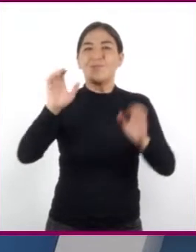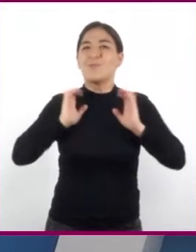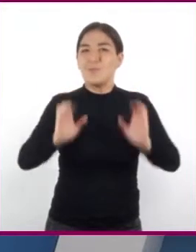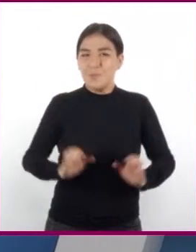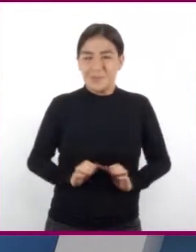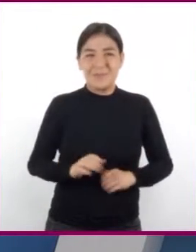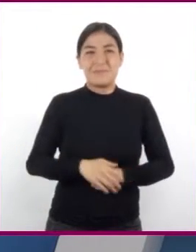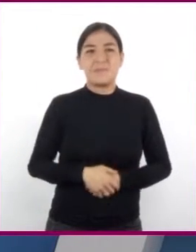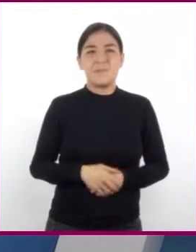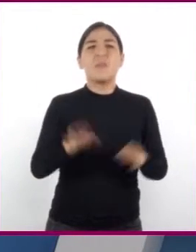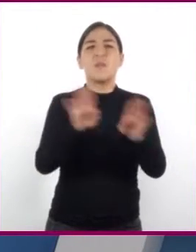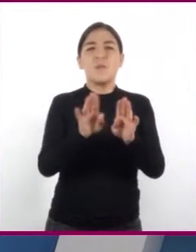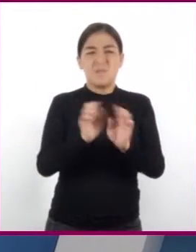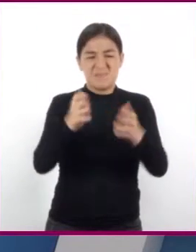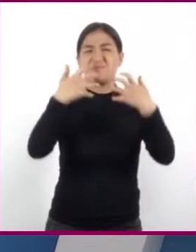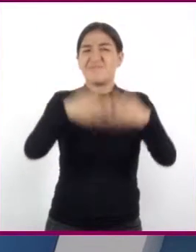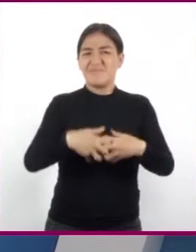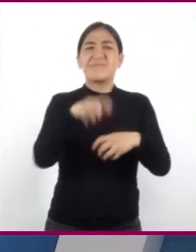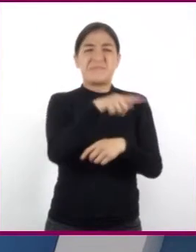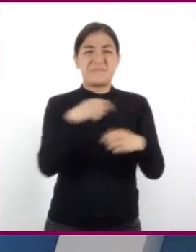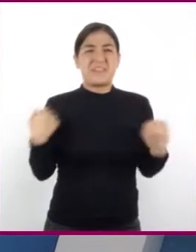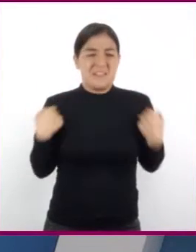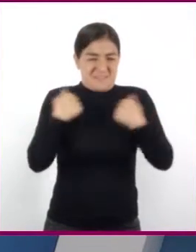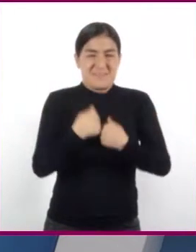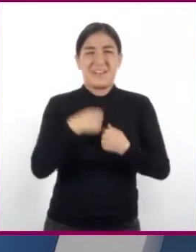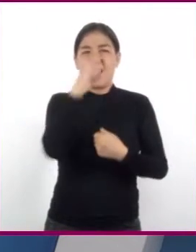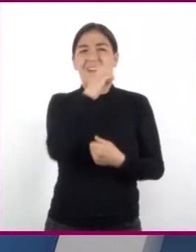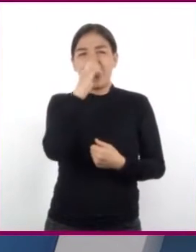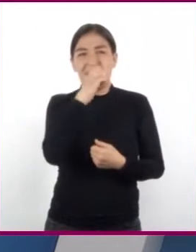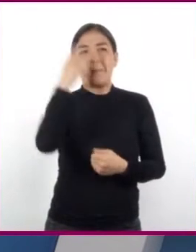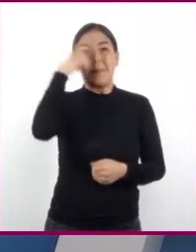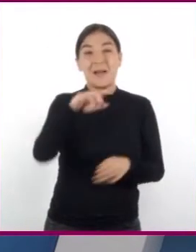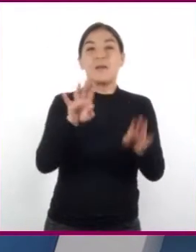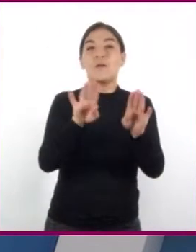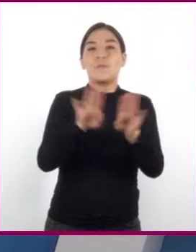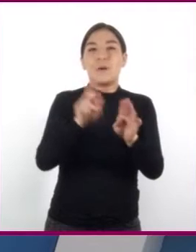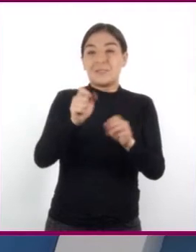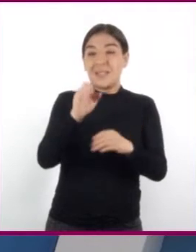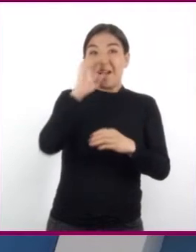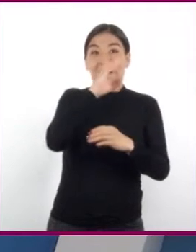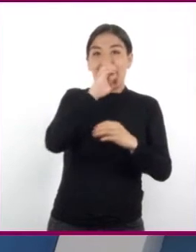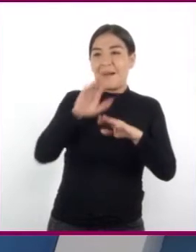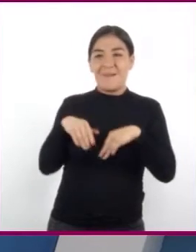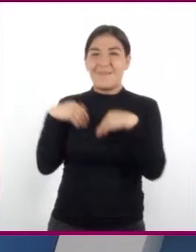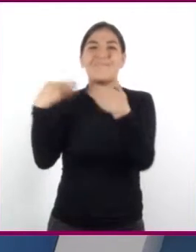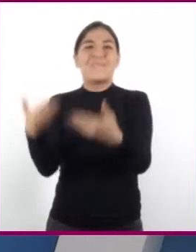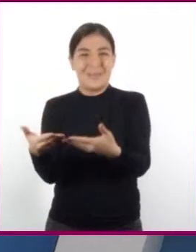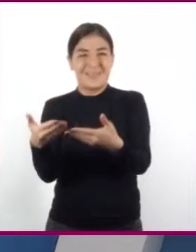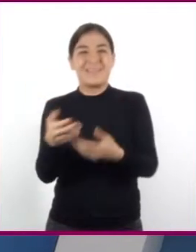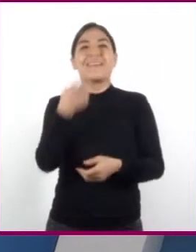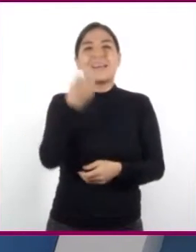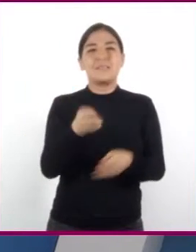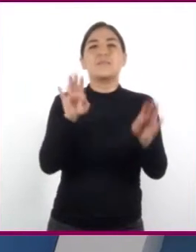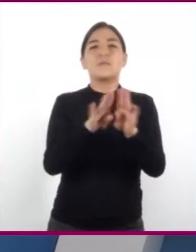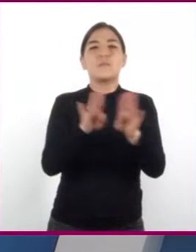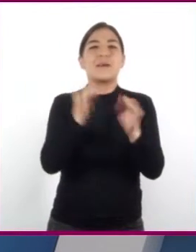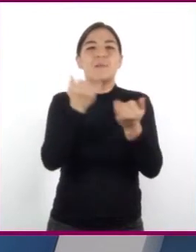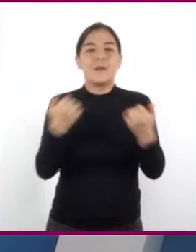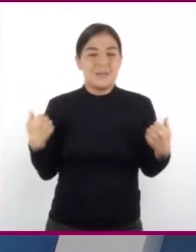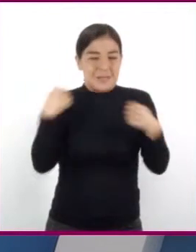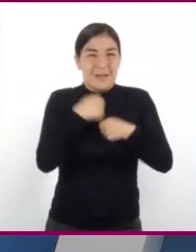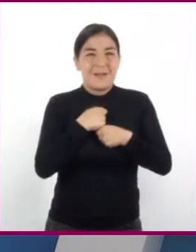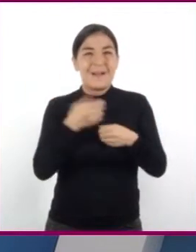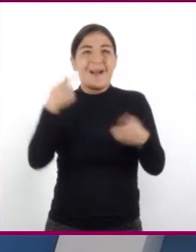La función de la chamarra es impedir que el calor salga. Esta actúa como un aislante.